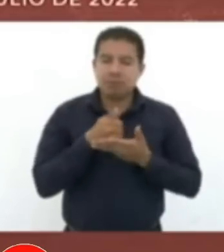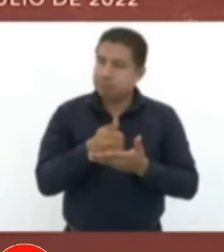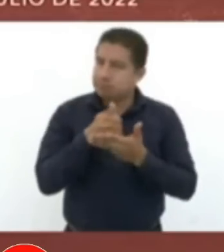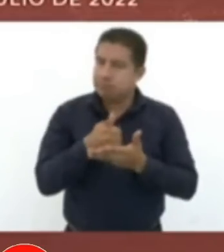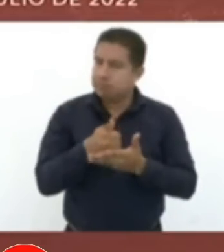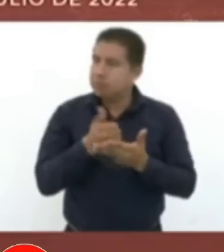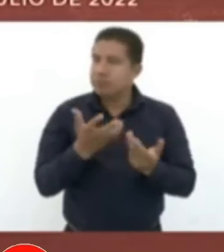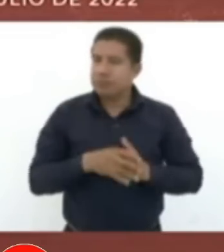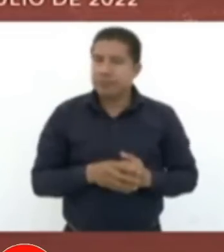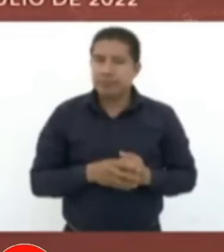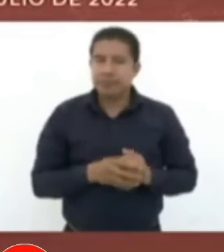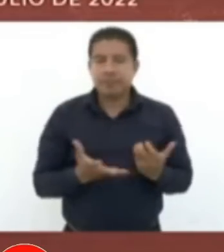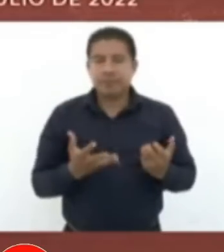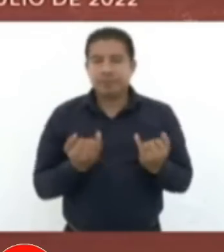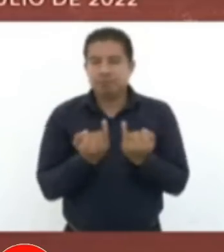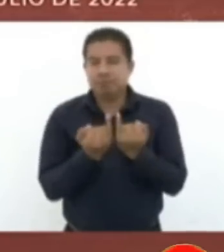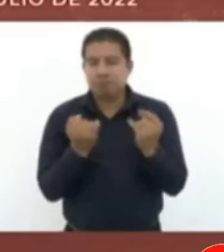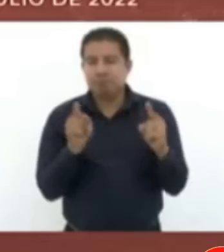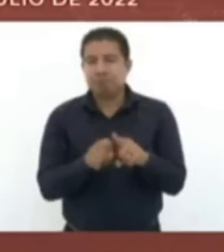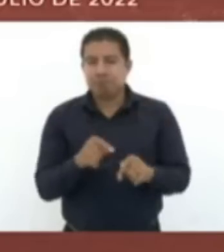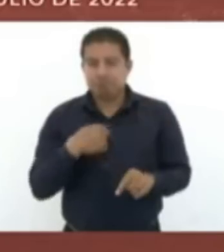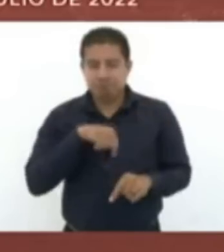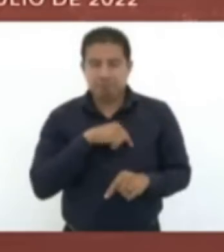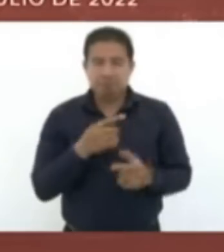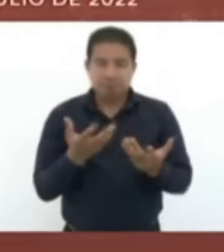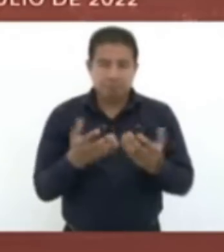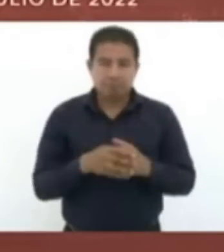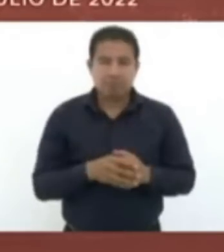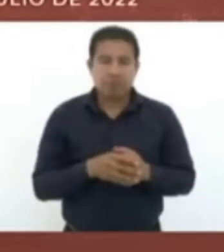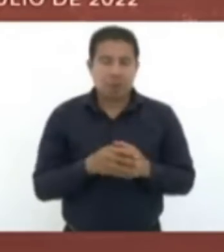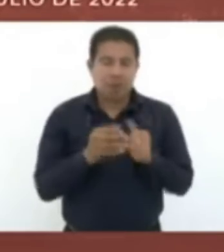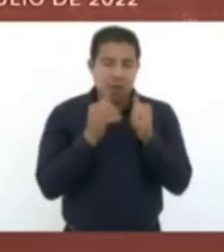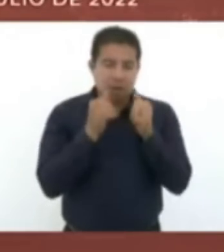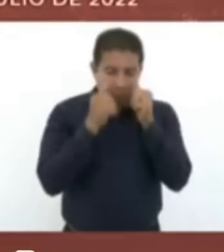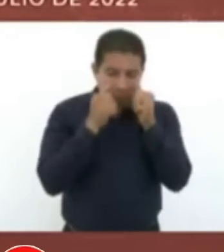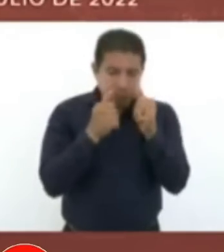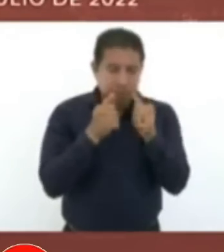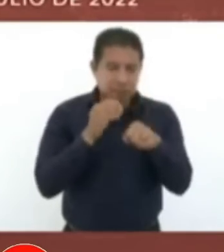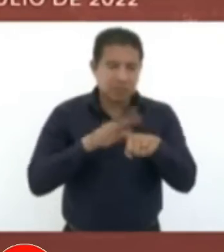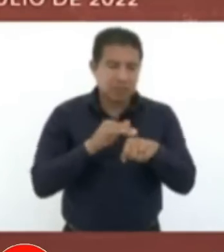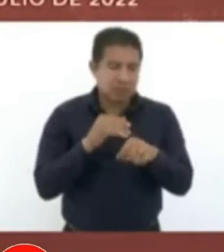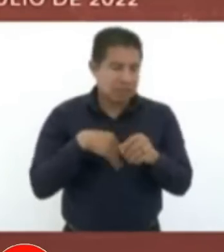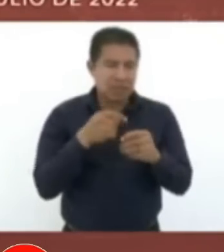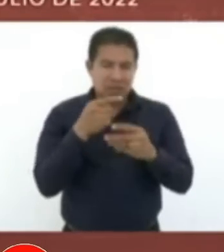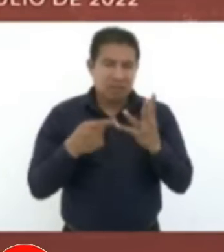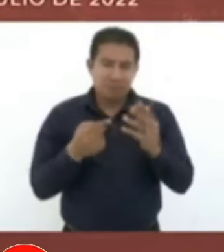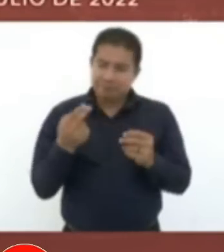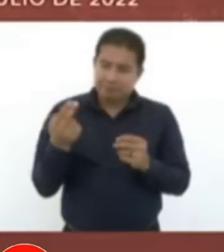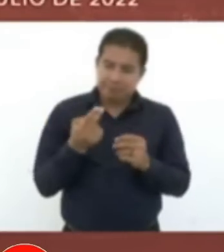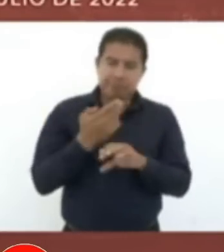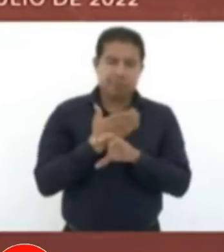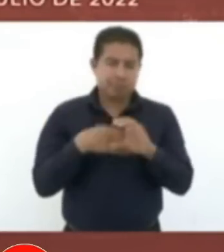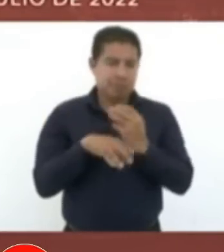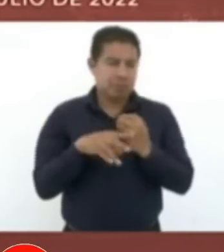vamos también a atender otras demandas. Por